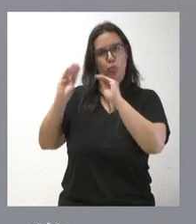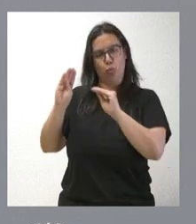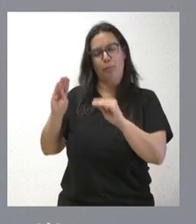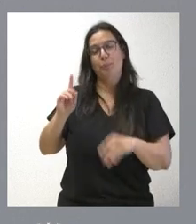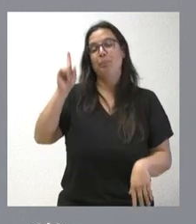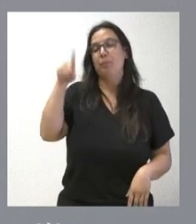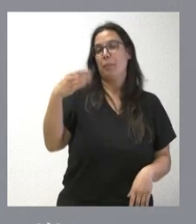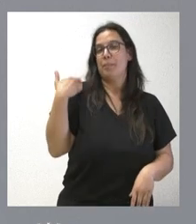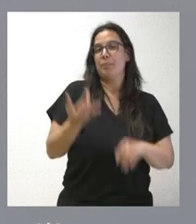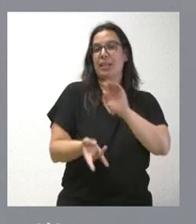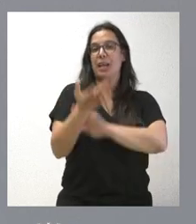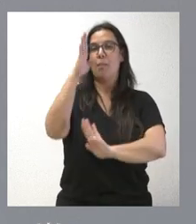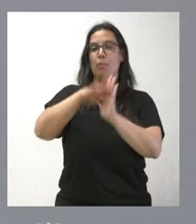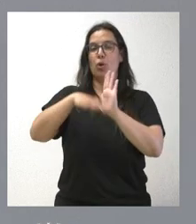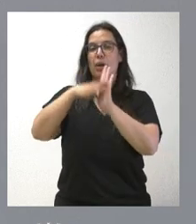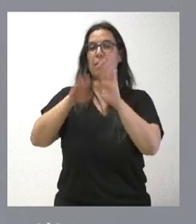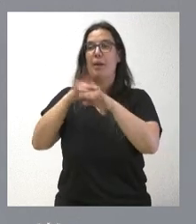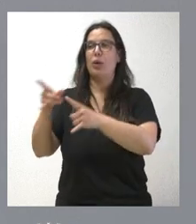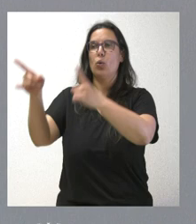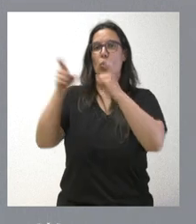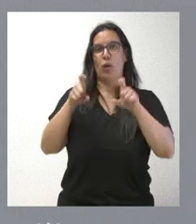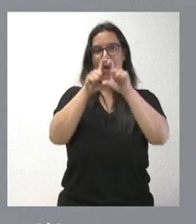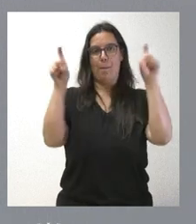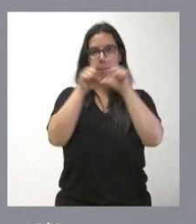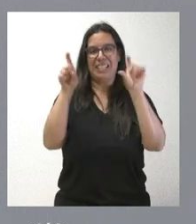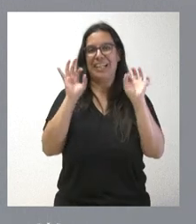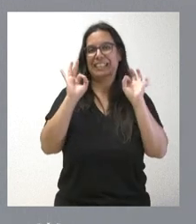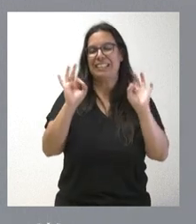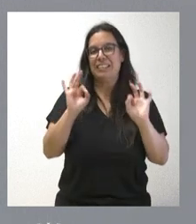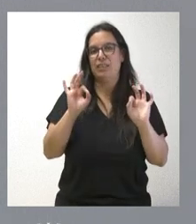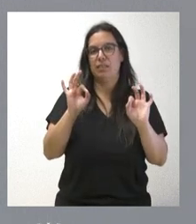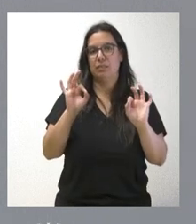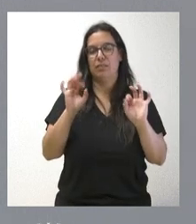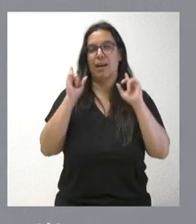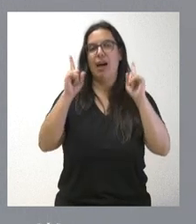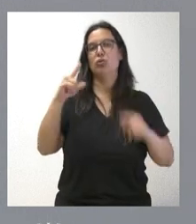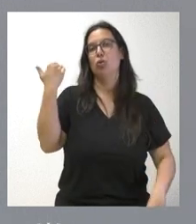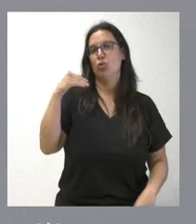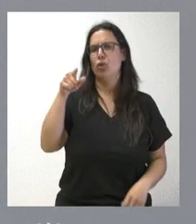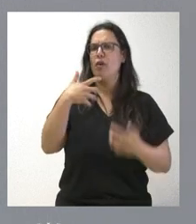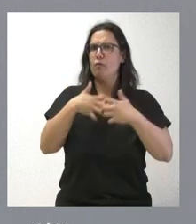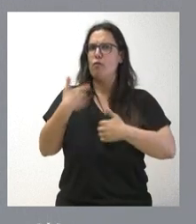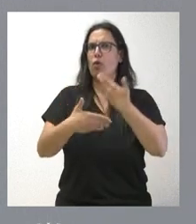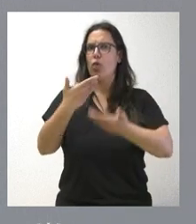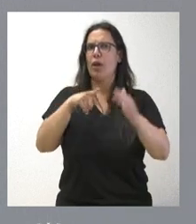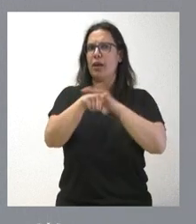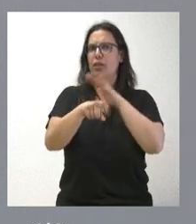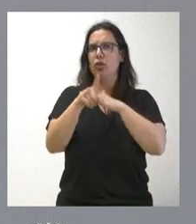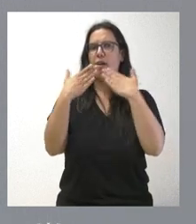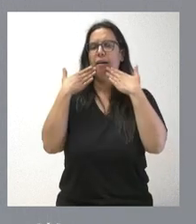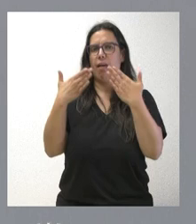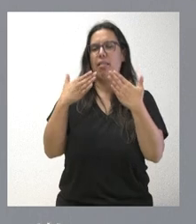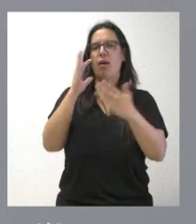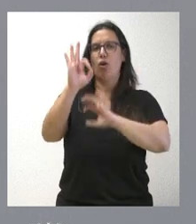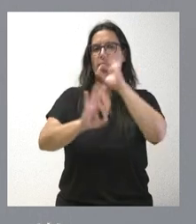puso en marcha un programa de atracción de empresas específico para el caso de Soria, que está funcionando y que se está gestionando con la organización